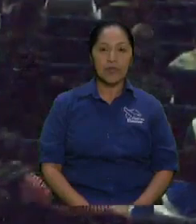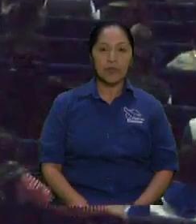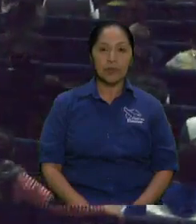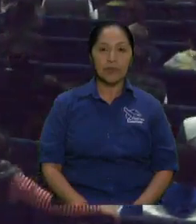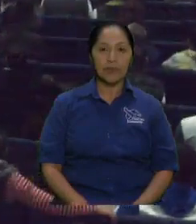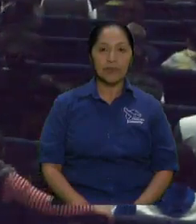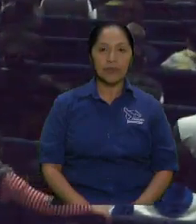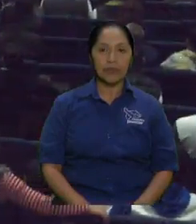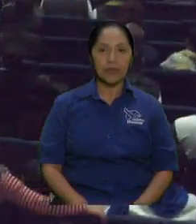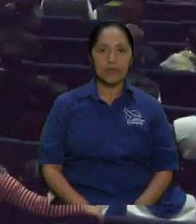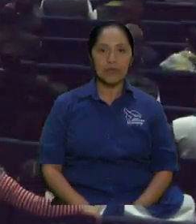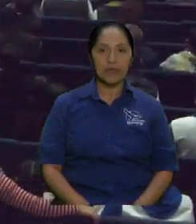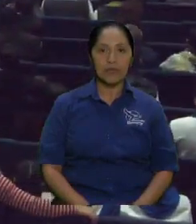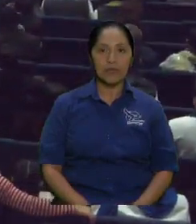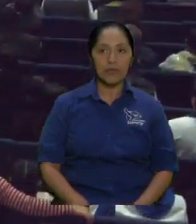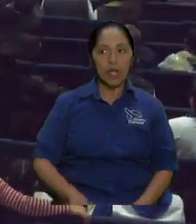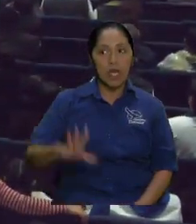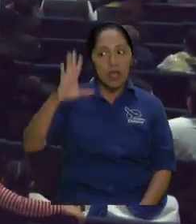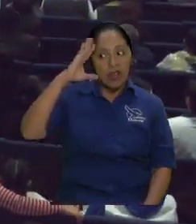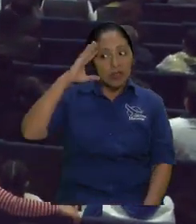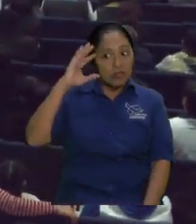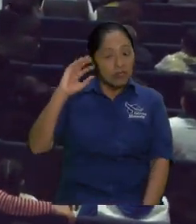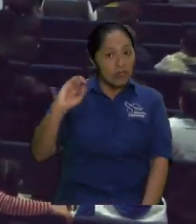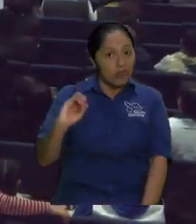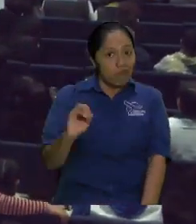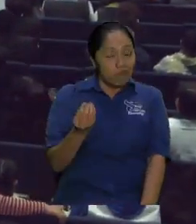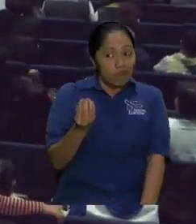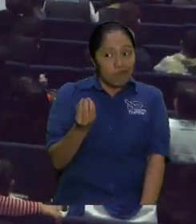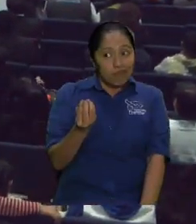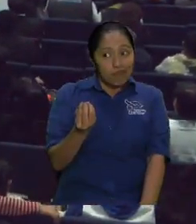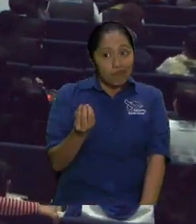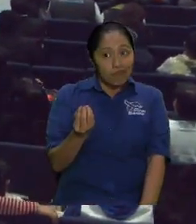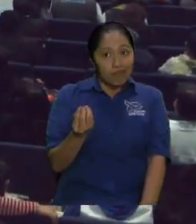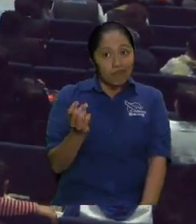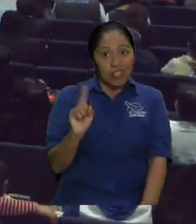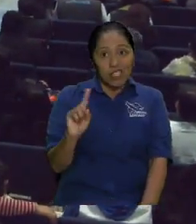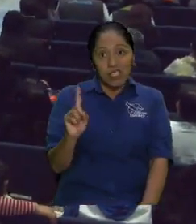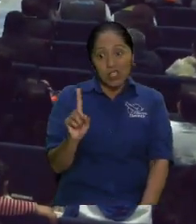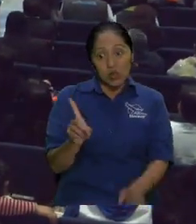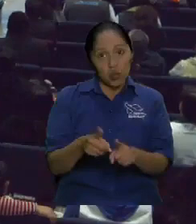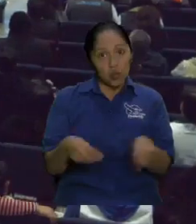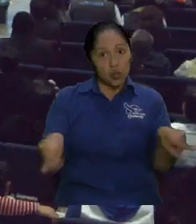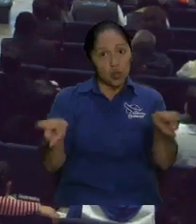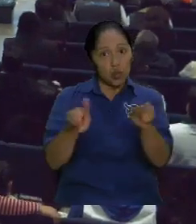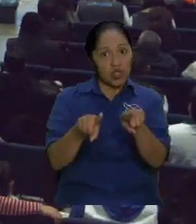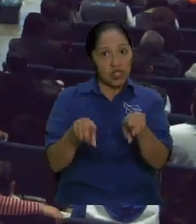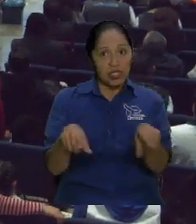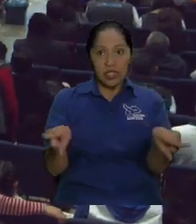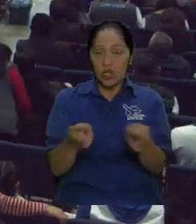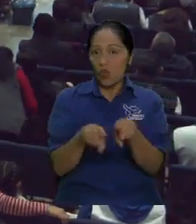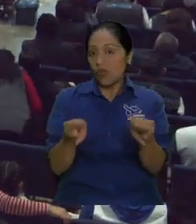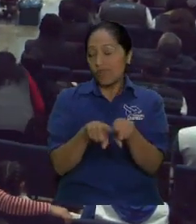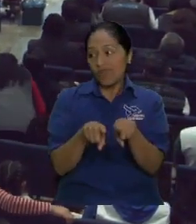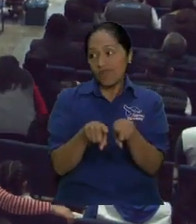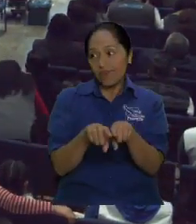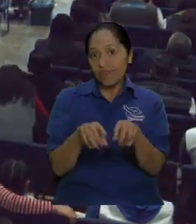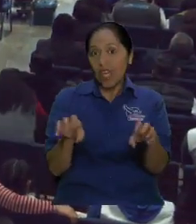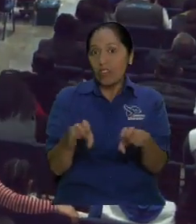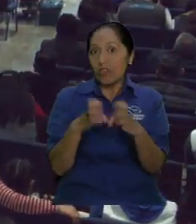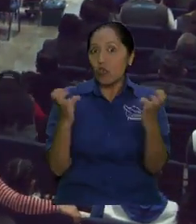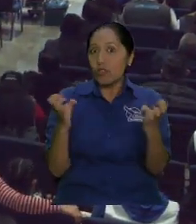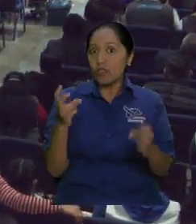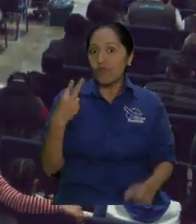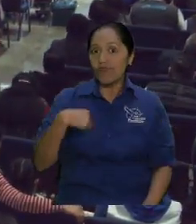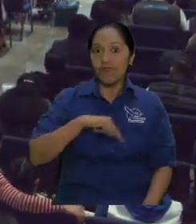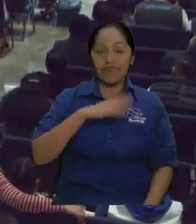Porque si no es así estamos en un serio problema. Debilitados completamente porque hermano